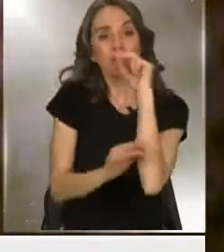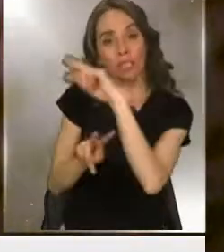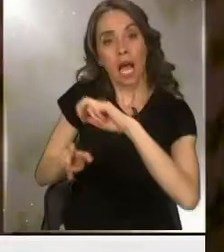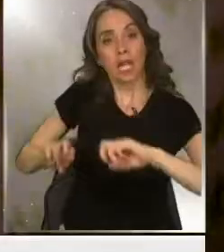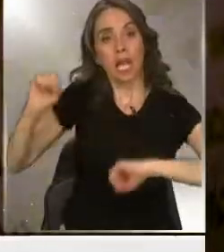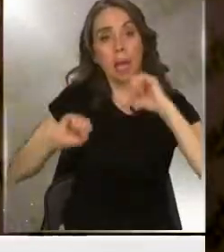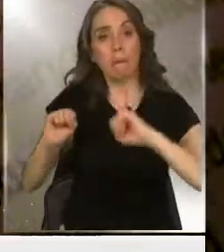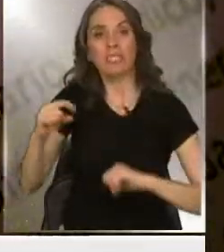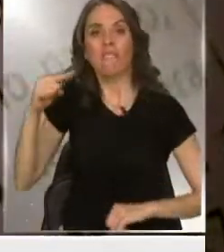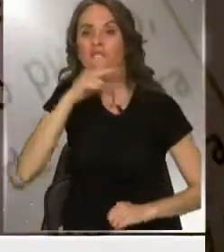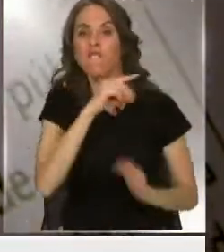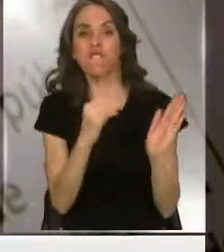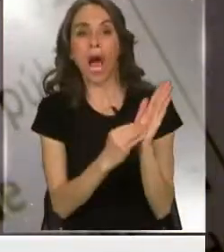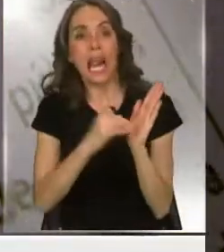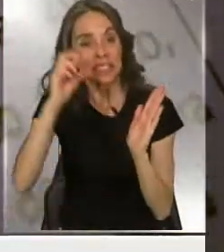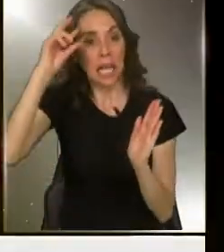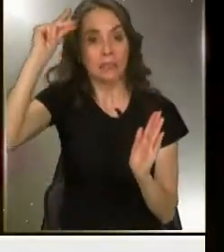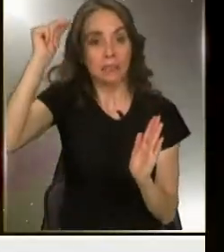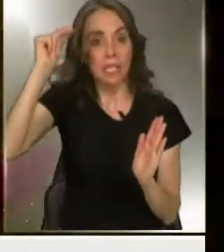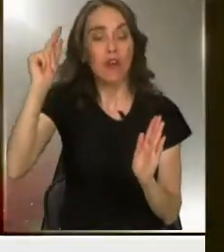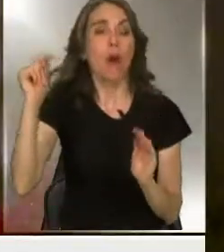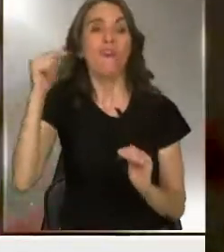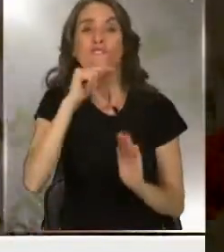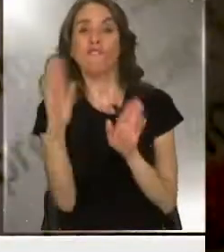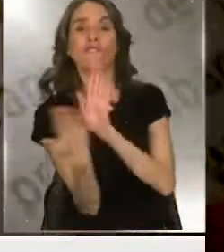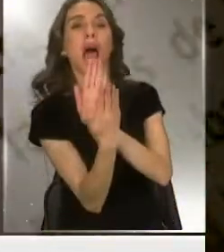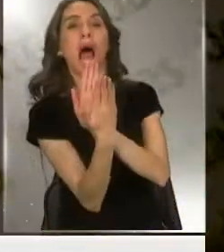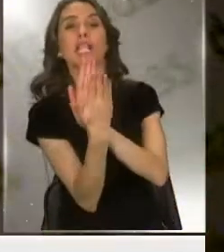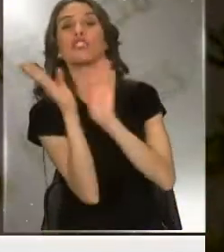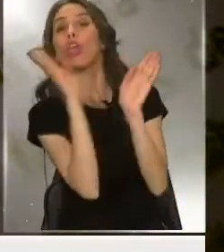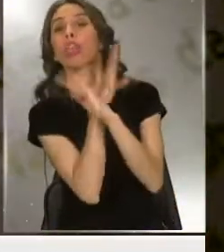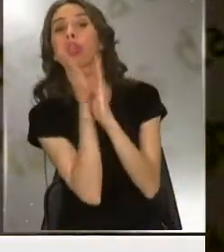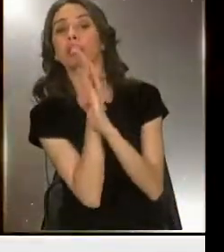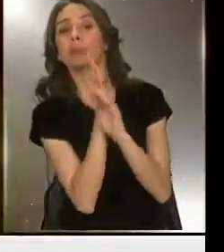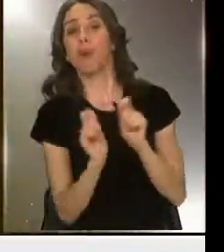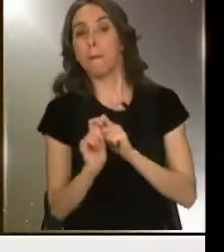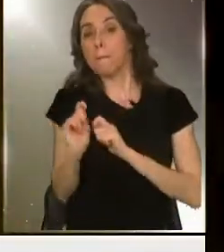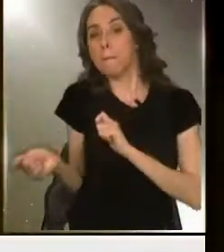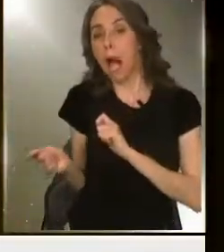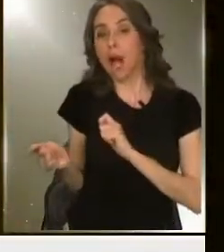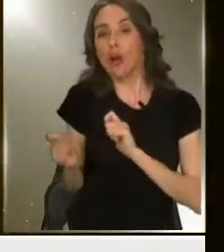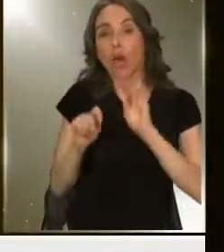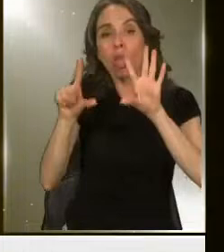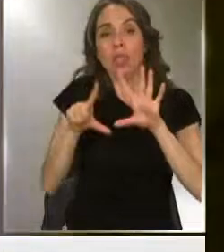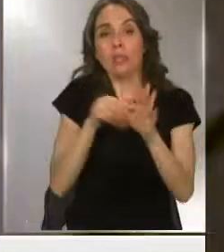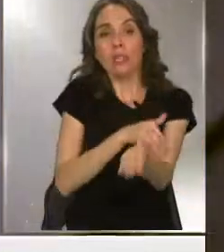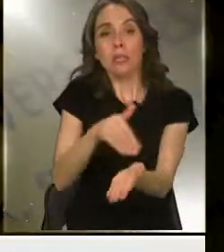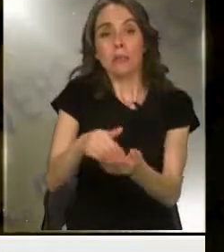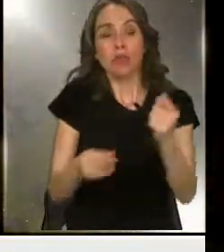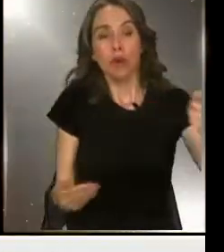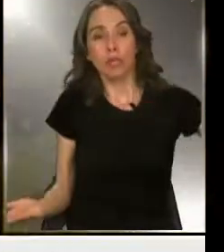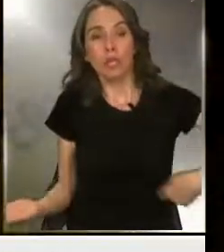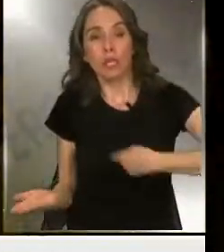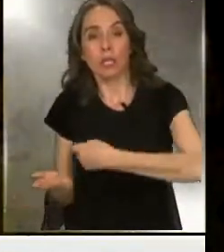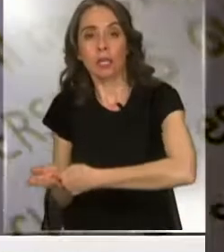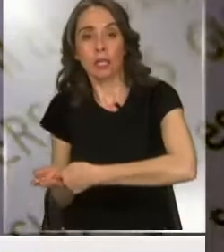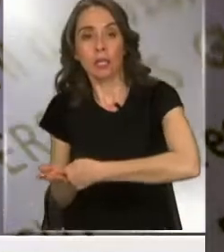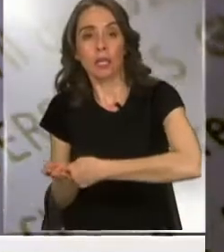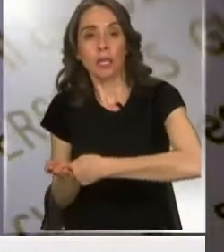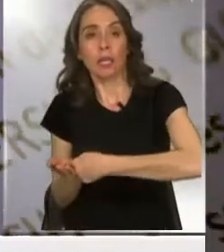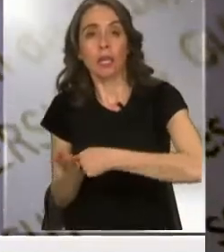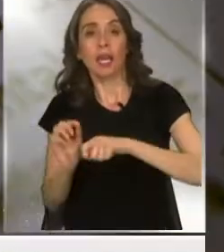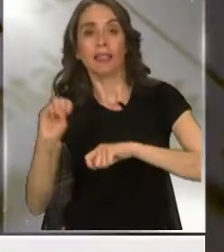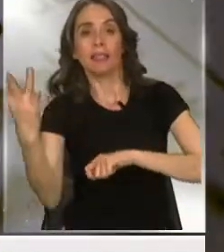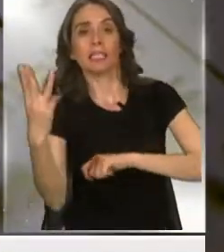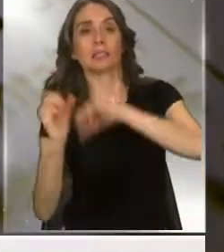fue de papel y usada como fachada, y mediante la cual se pagaron cerca de 17 millones de pesos a una tercera